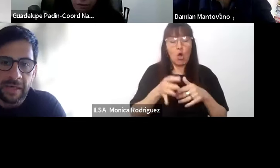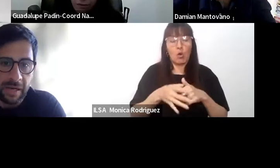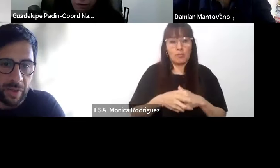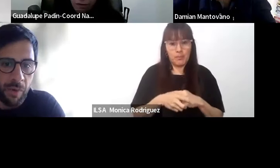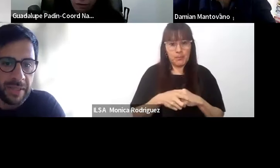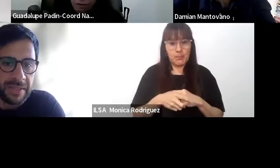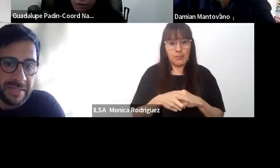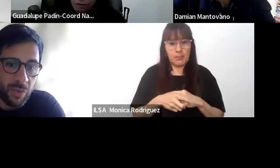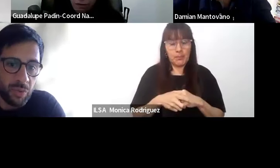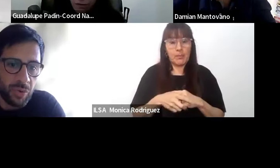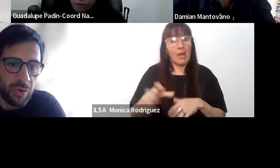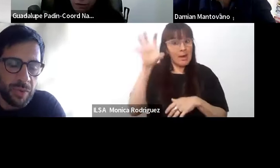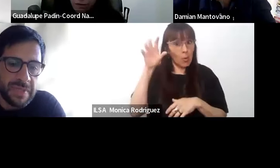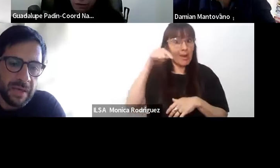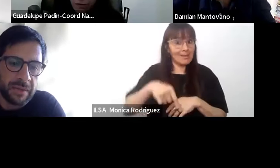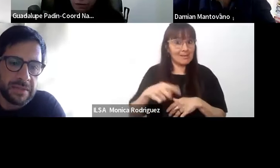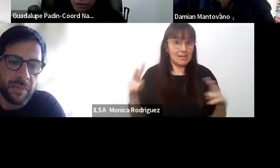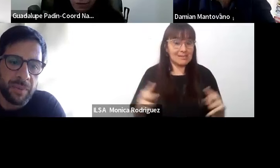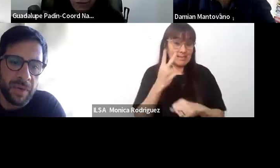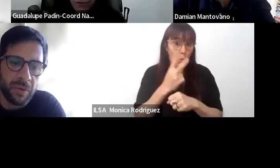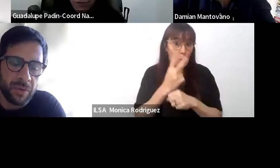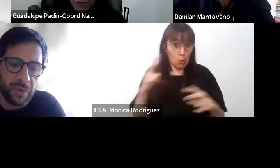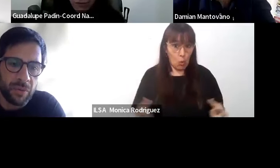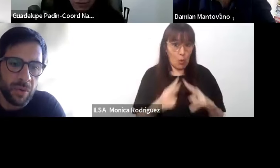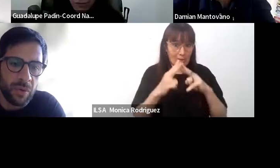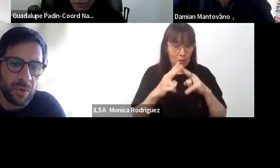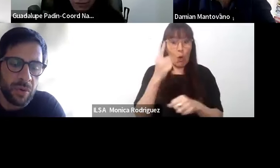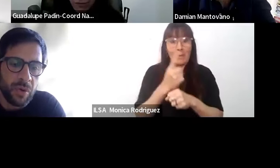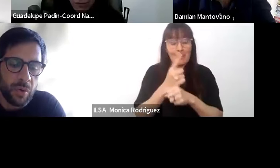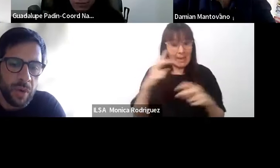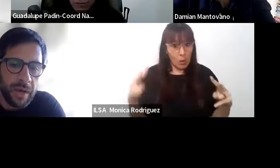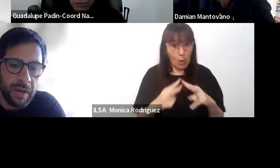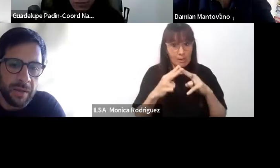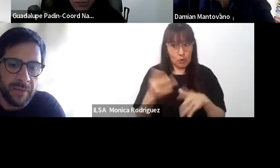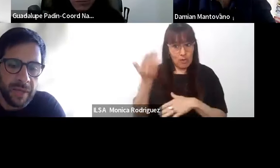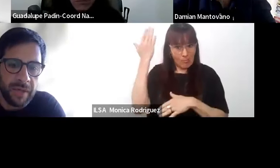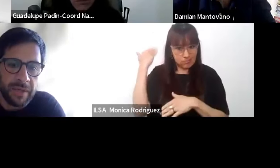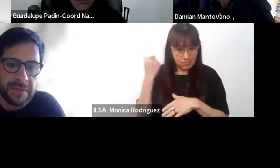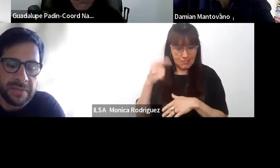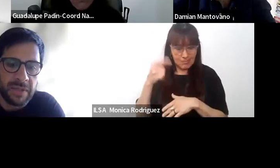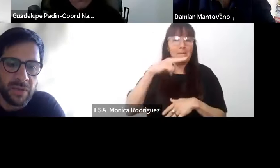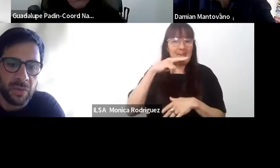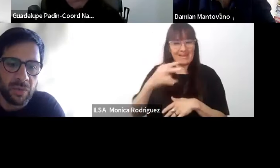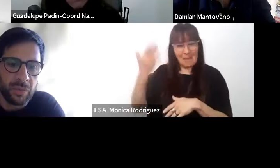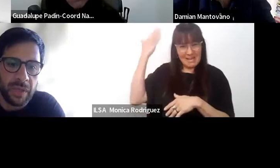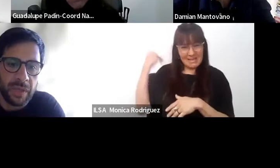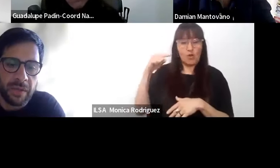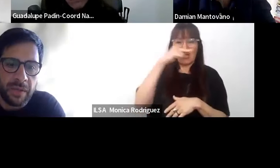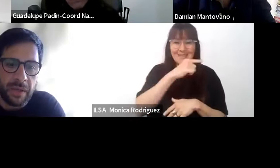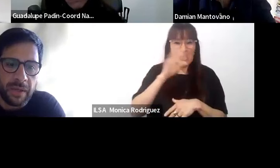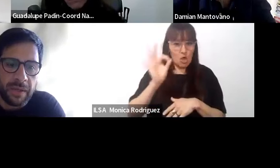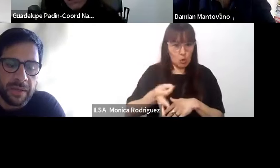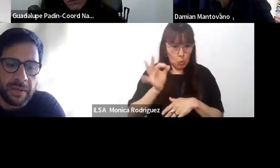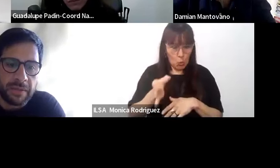Les recordamos que este es el segundo, como decía antes, el primero que estuvo en el viernes 7 de octubre